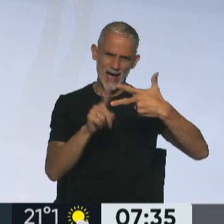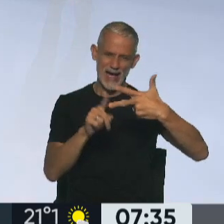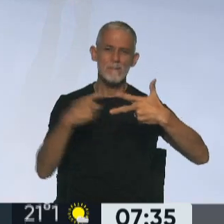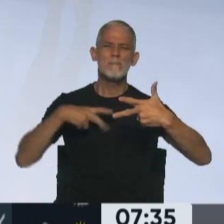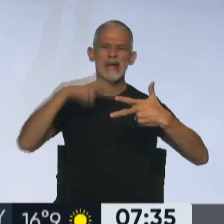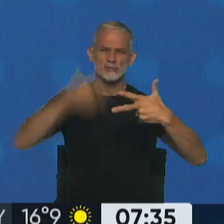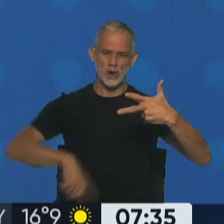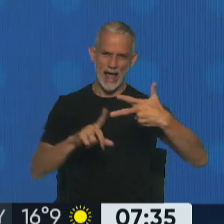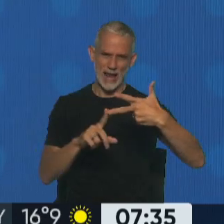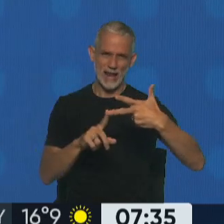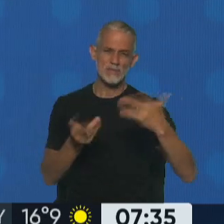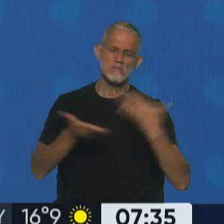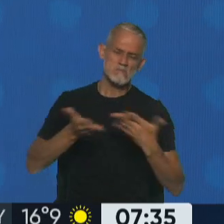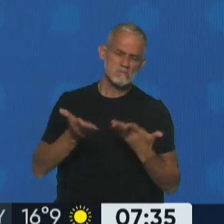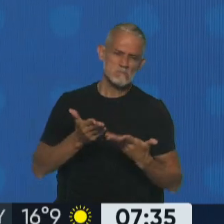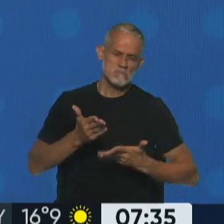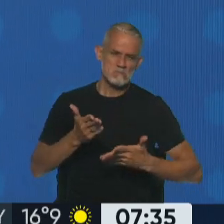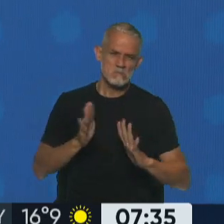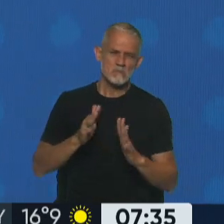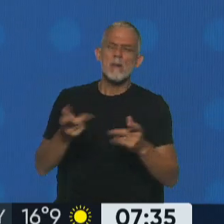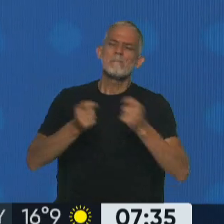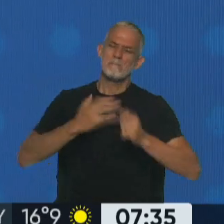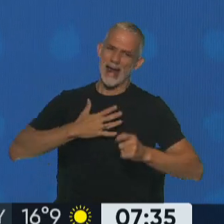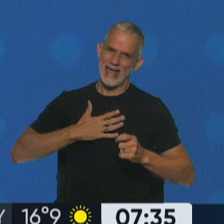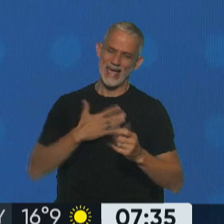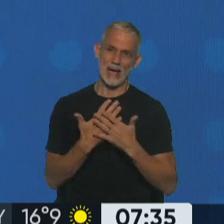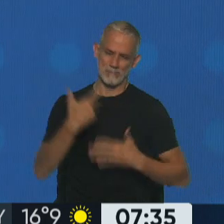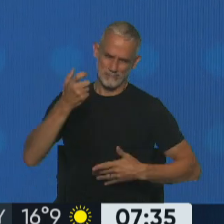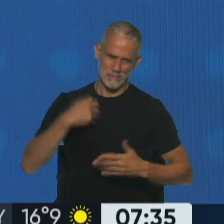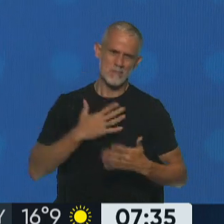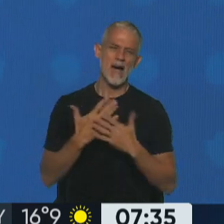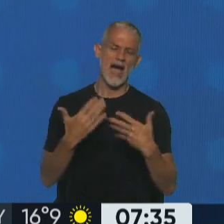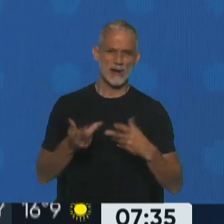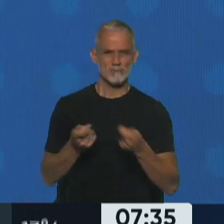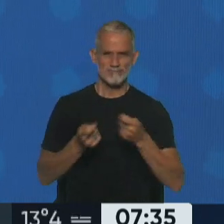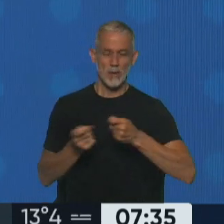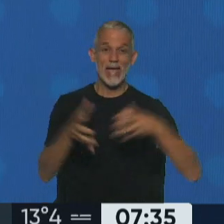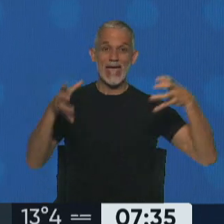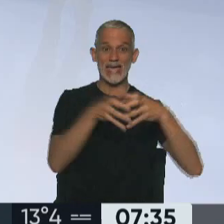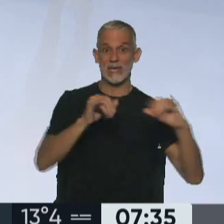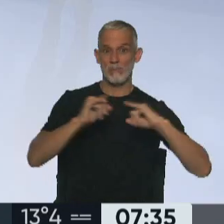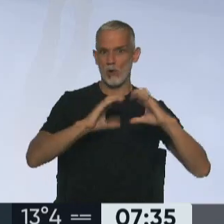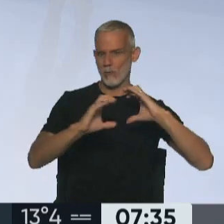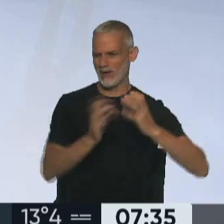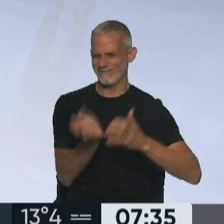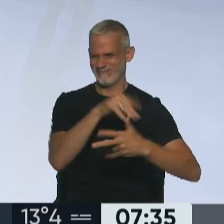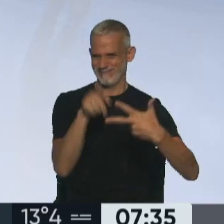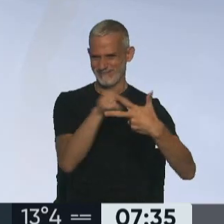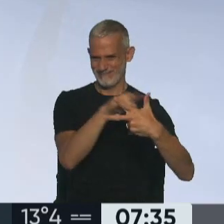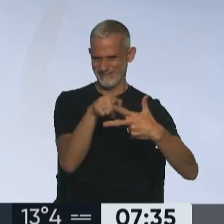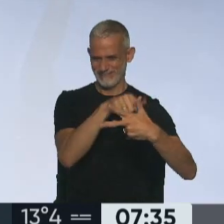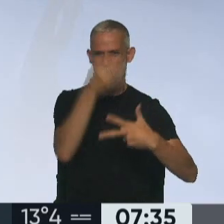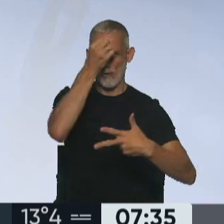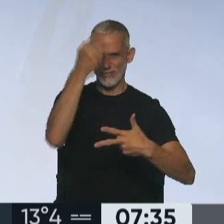básicamente, él comparte, se nota que maneja su cuenta personal, la sigue manejando él y que el equipo de comunicación le maneja las cuentas